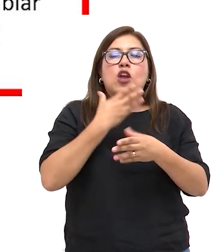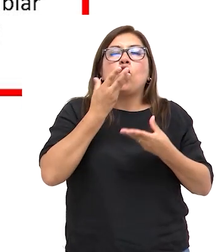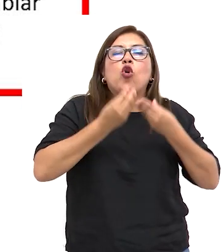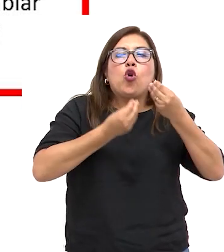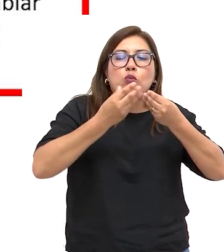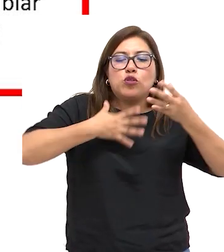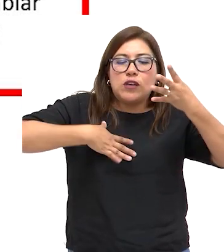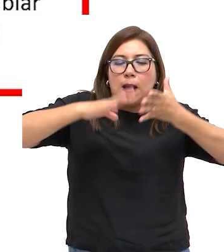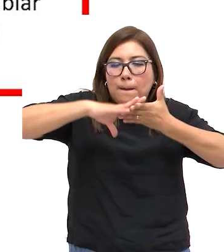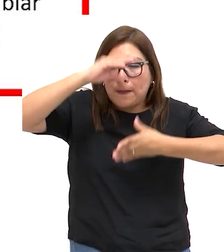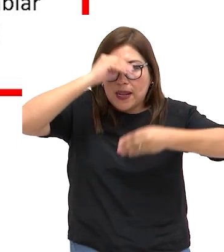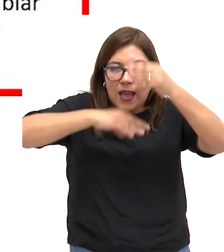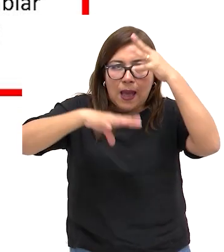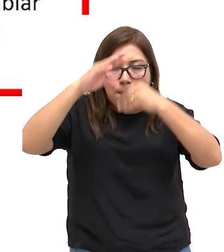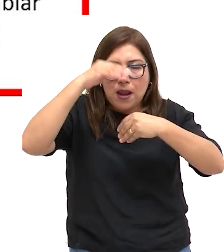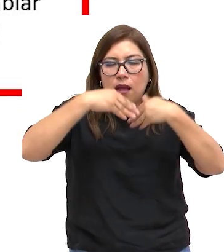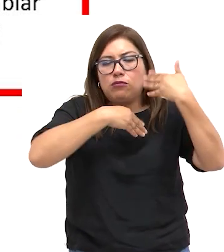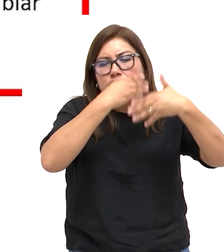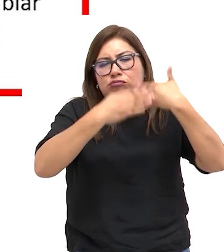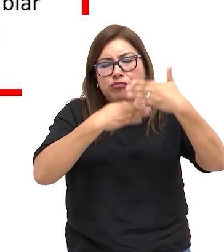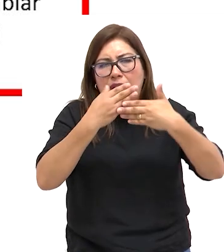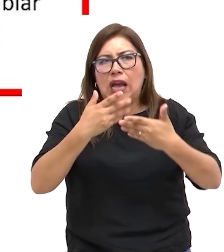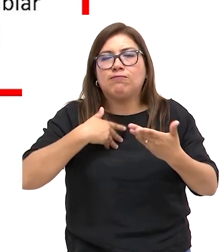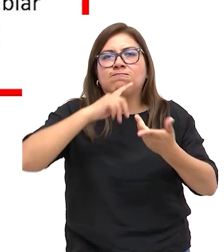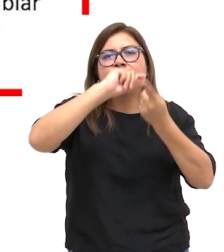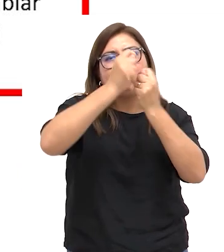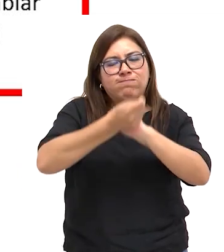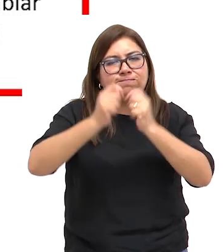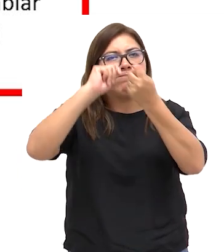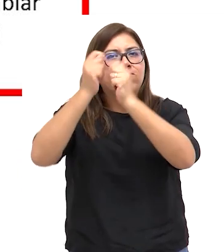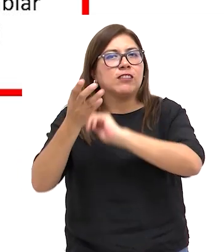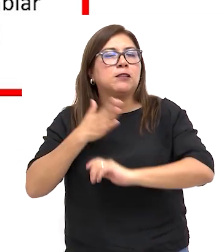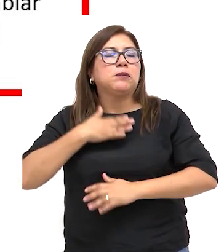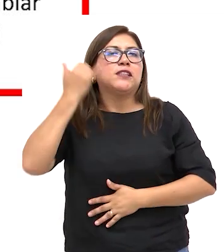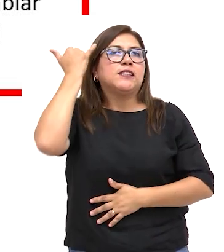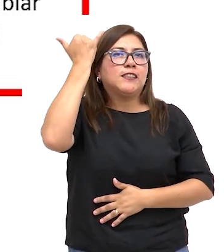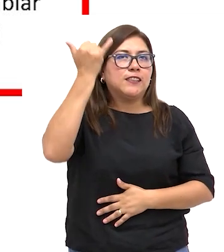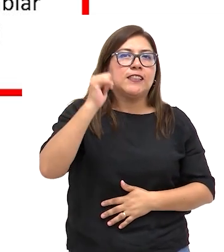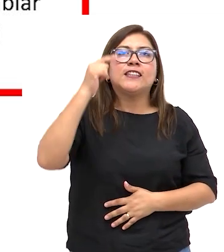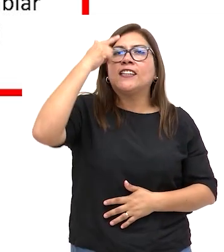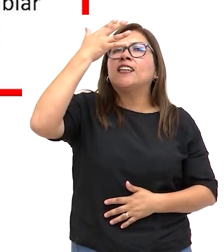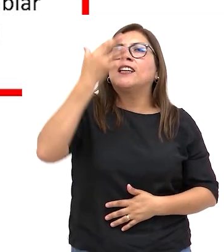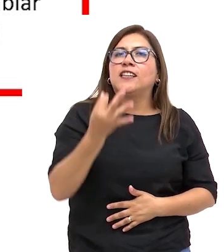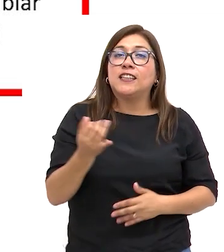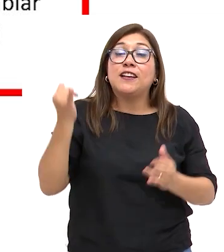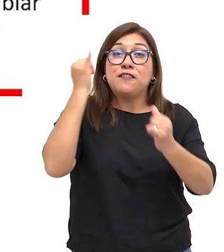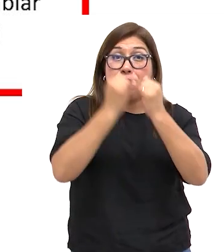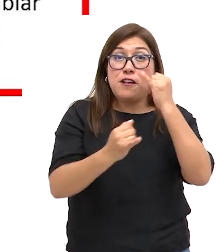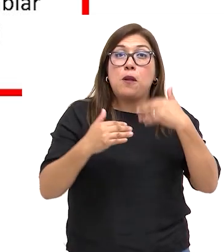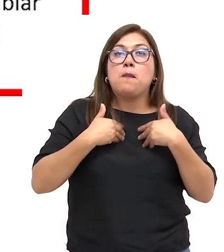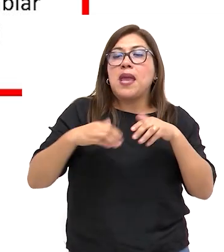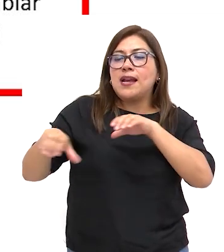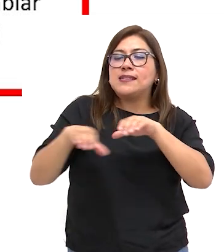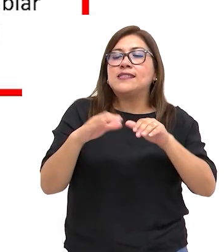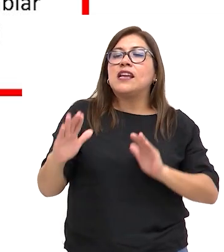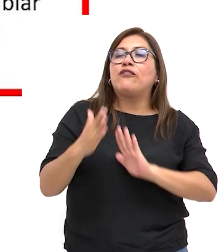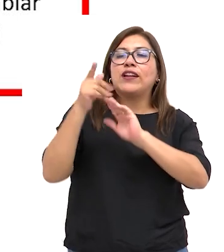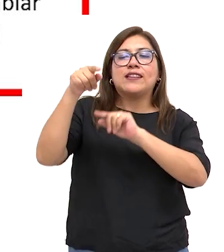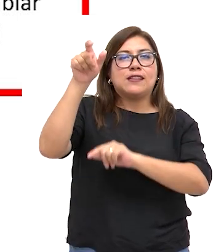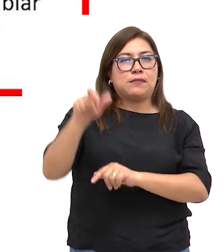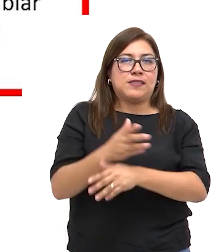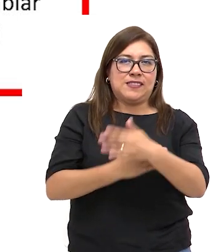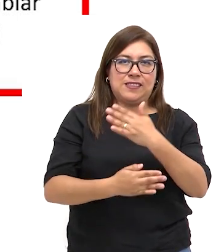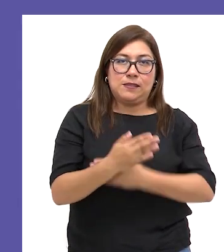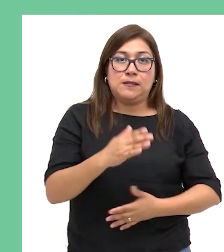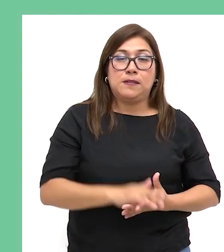aprendizajes para poder modificar nuestras ideas, nuestras creencias y finalmente nuestras acciones frente a la